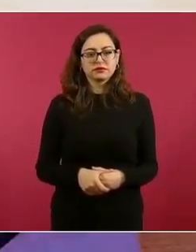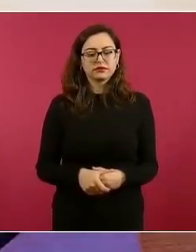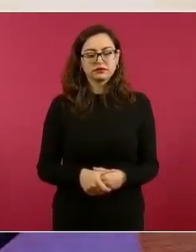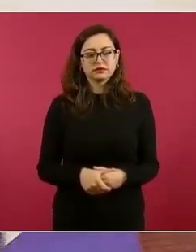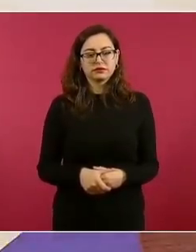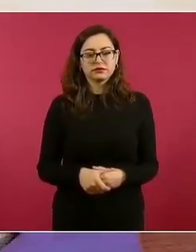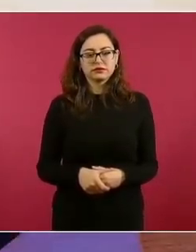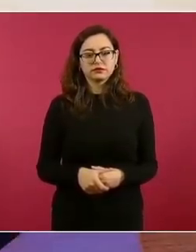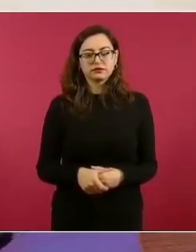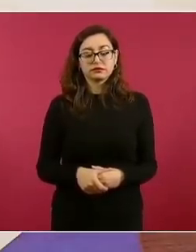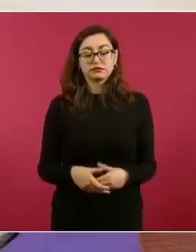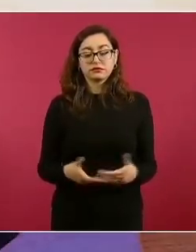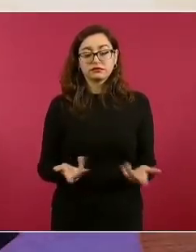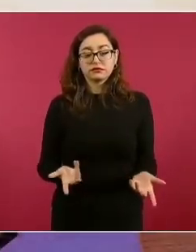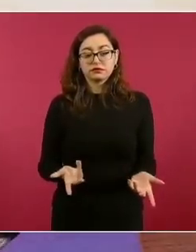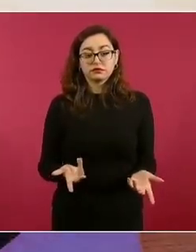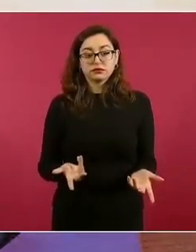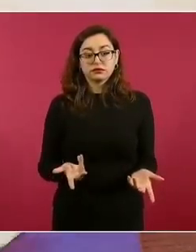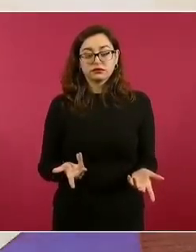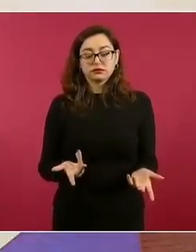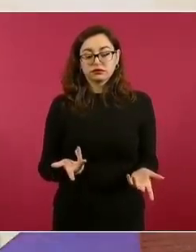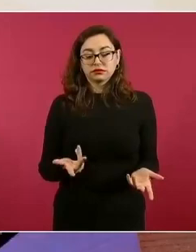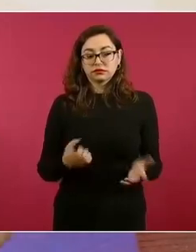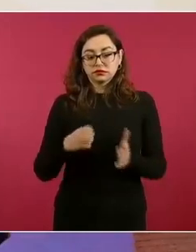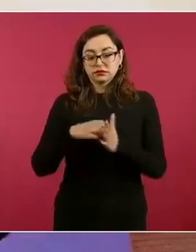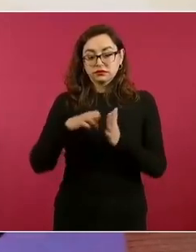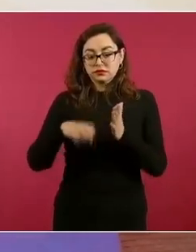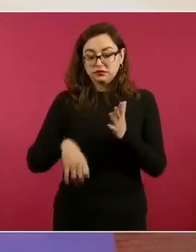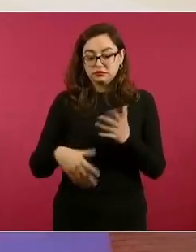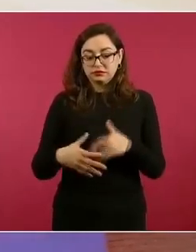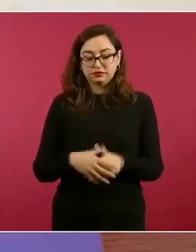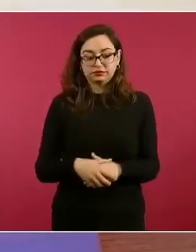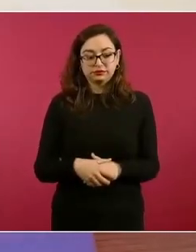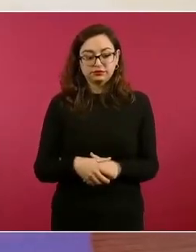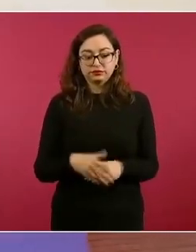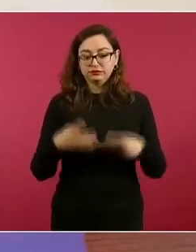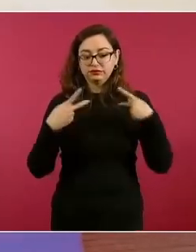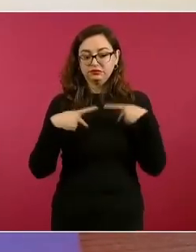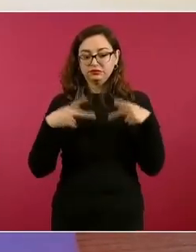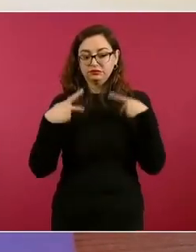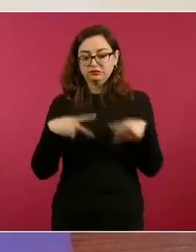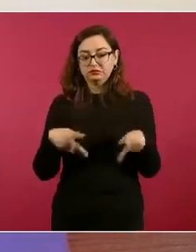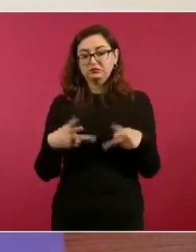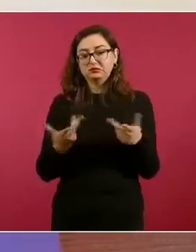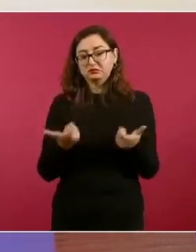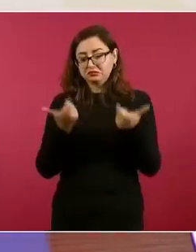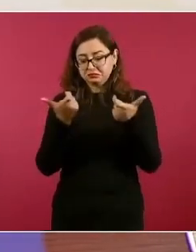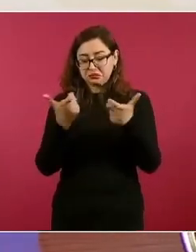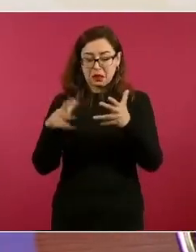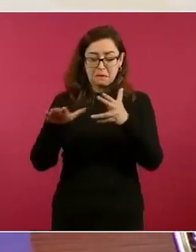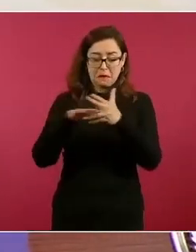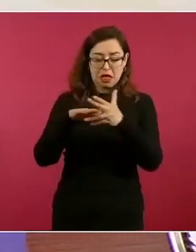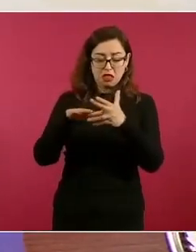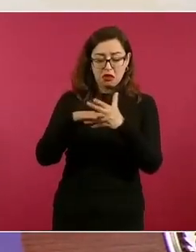sector medio aspiracionista se ofende más que los